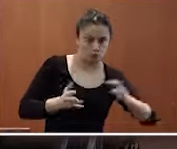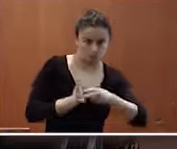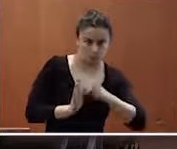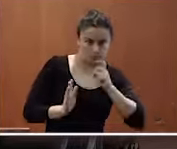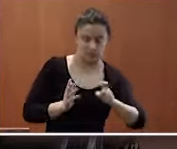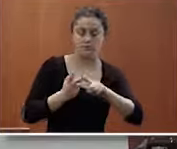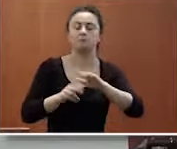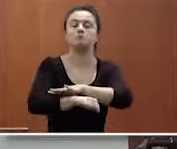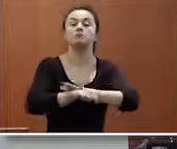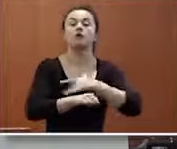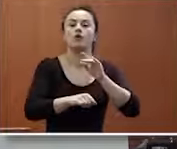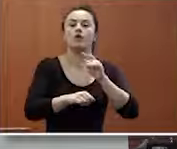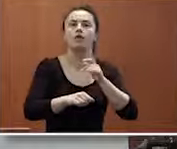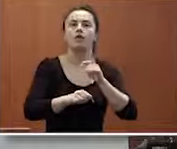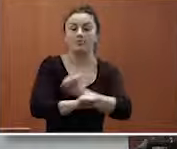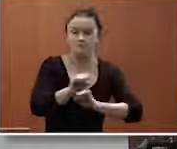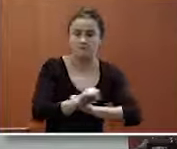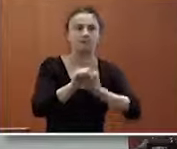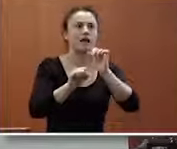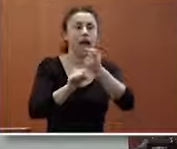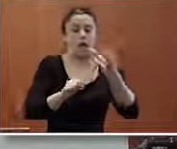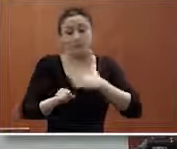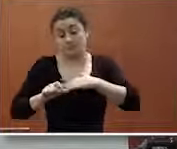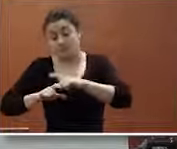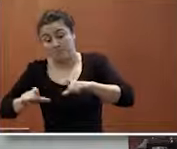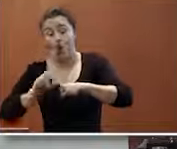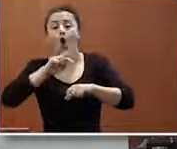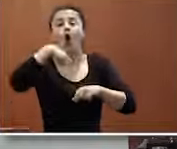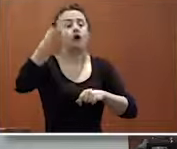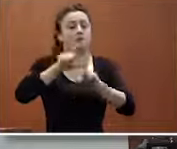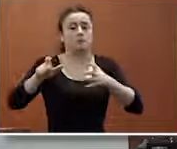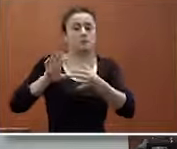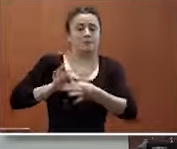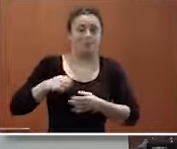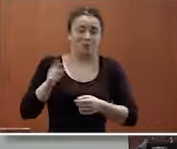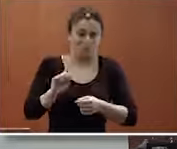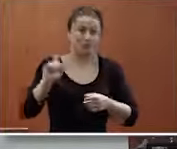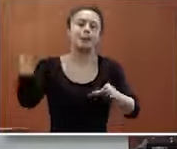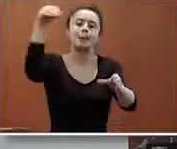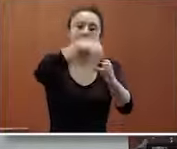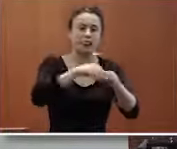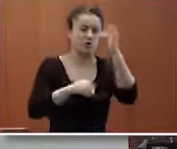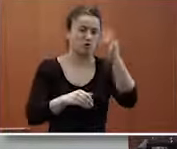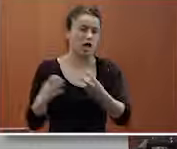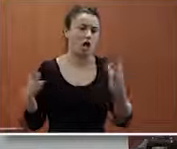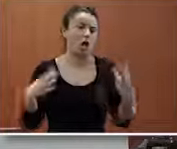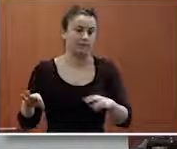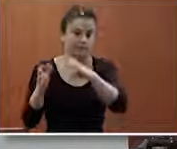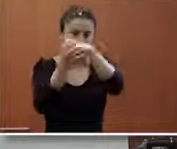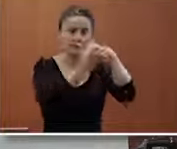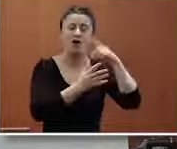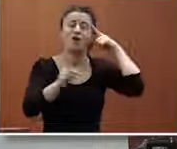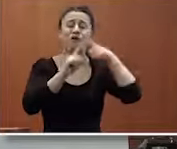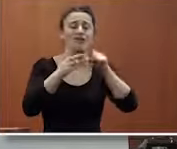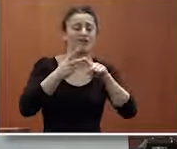ha sido uno de los fundadores y luego empresas algunas nuestras y la mayoría que no son nuestras no tienen nada que ver con nosotros pues hay competidores nuestros la idea